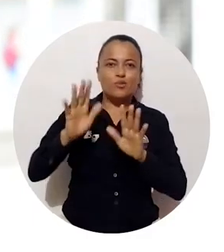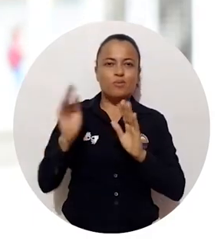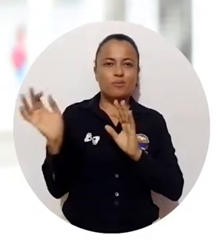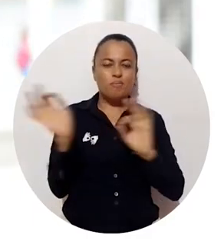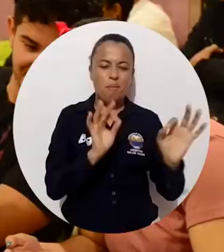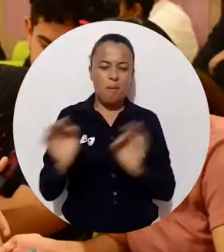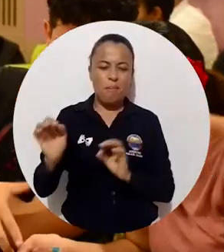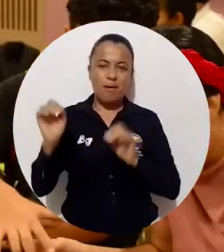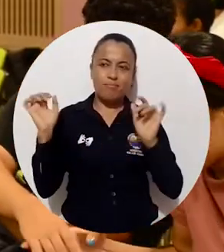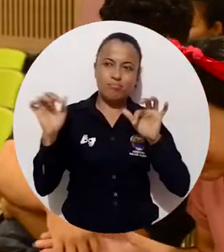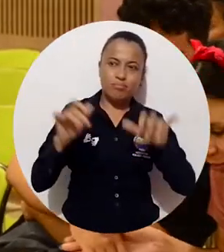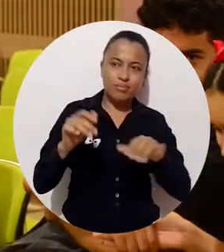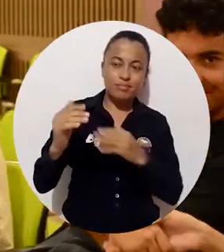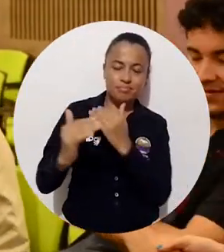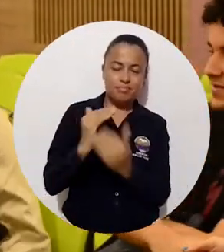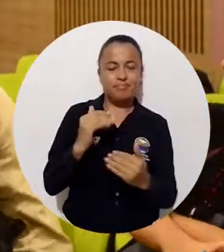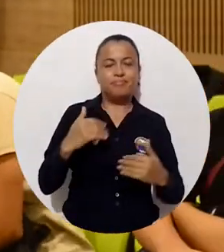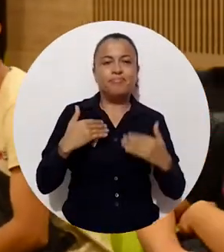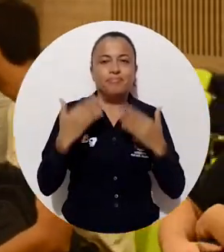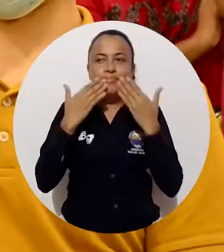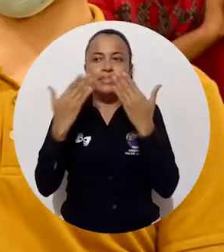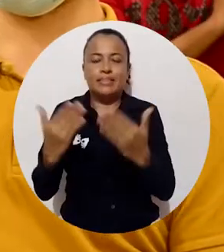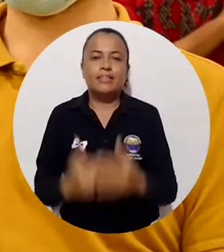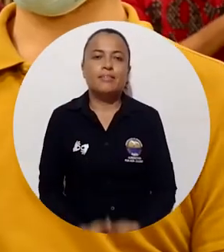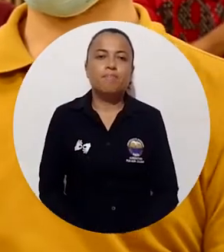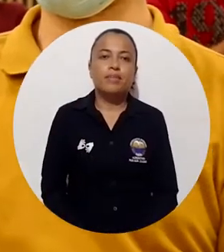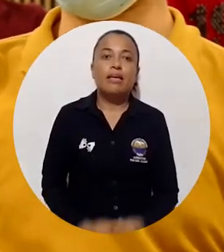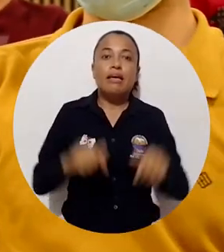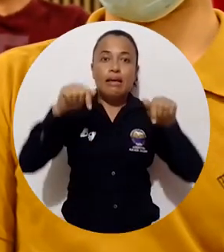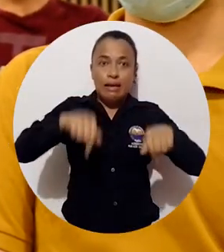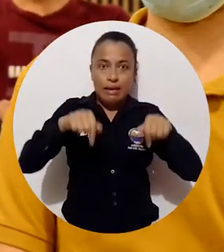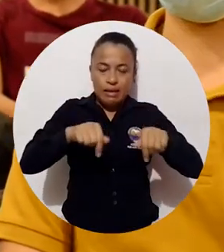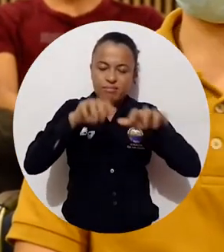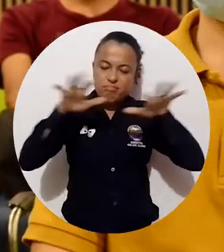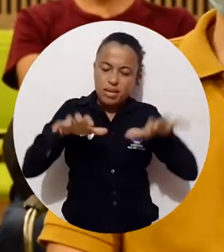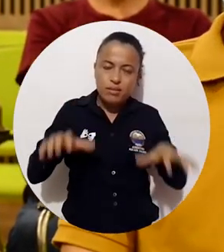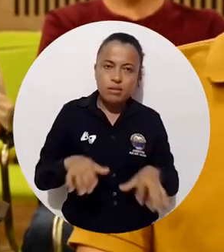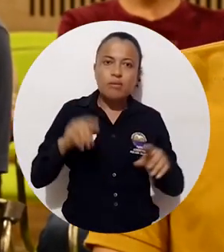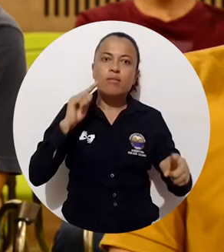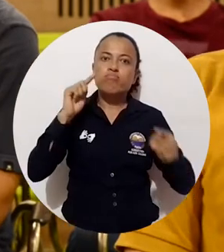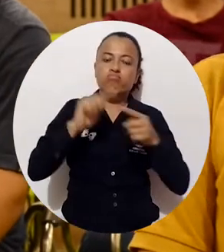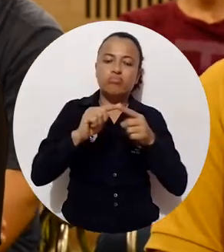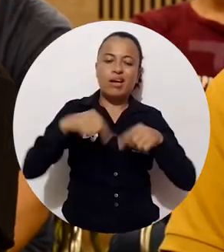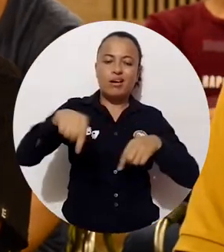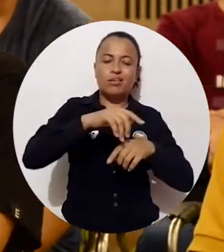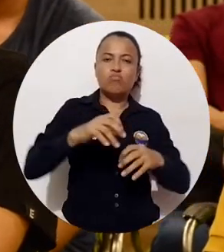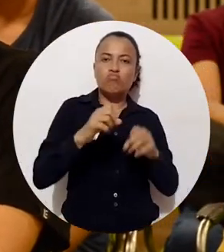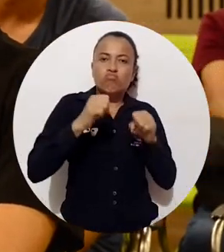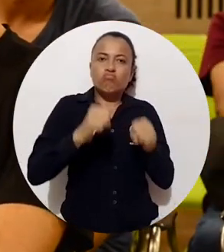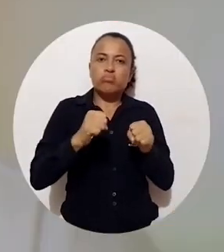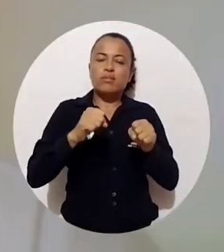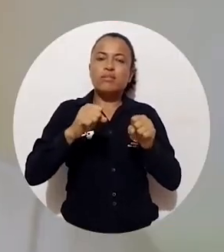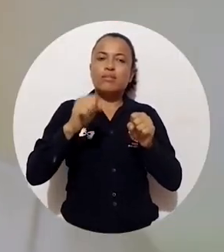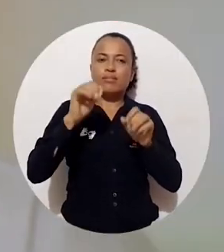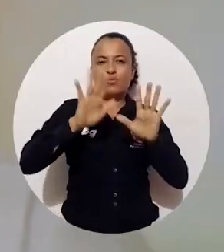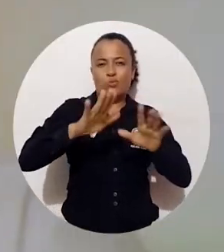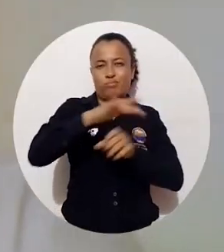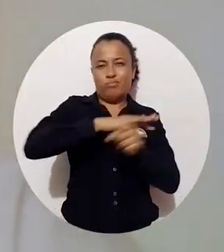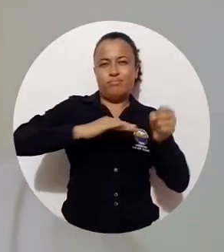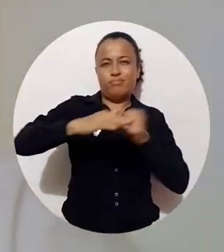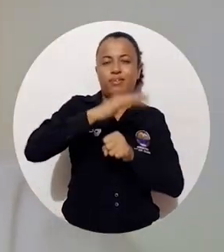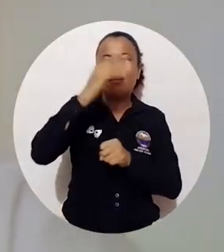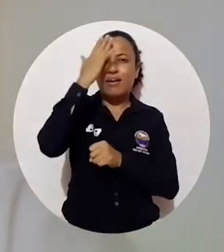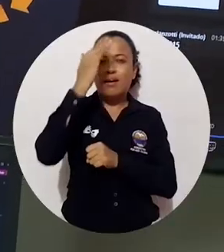dirección del programa del evento. Esta actividad liderada por el programa de Ingeniería de Sistemas se ha consolidado como un evento de carácter académico que busca